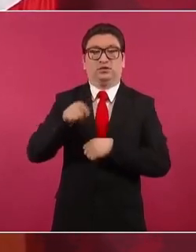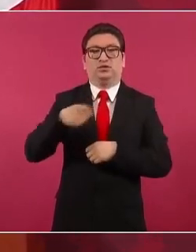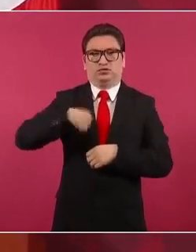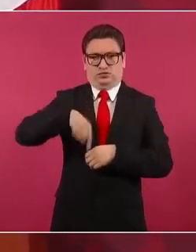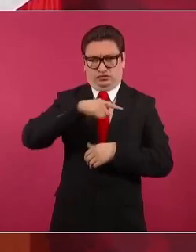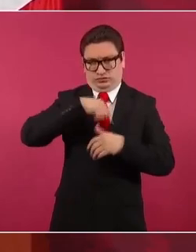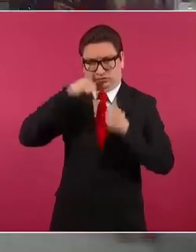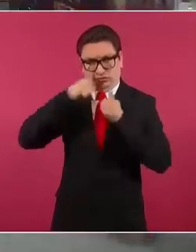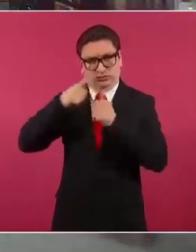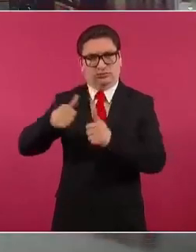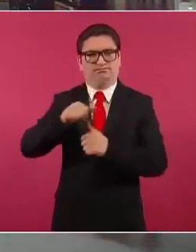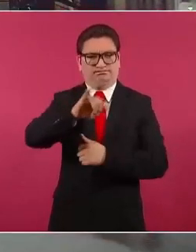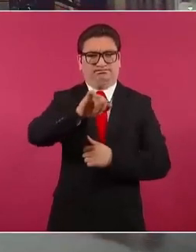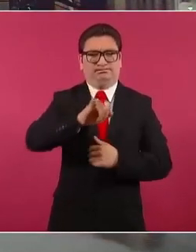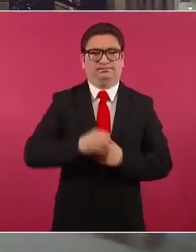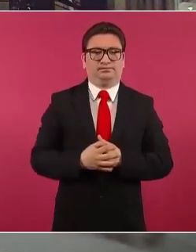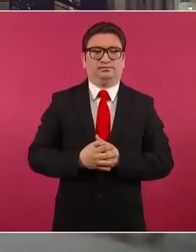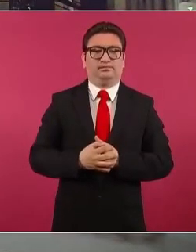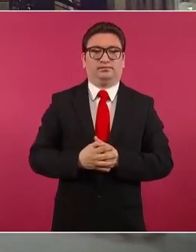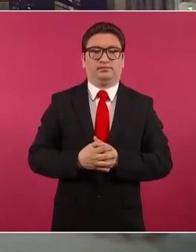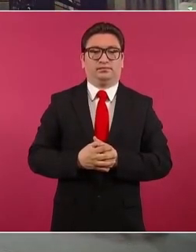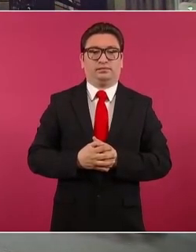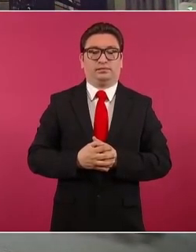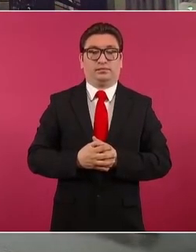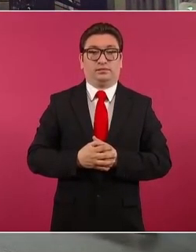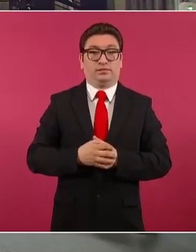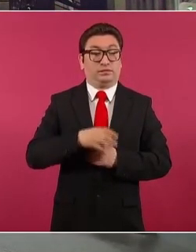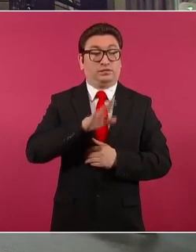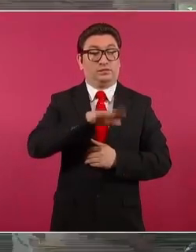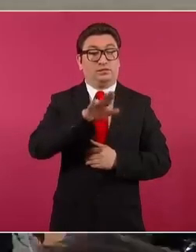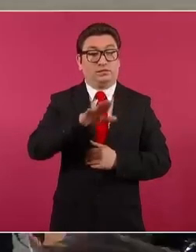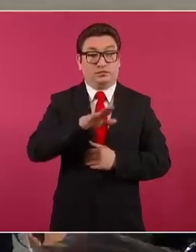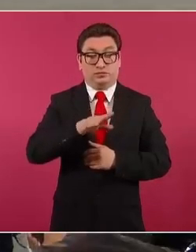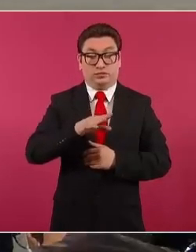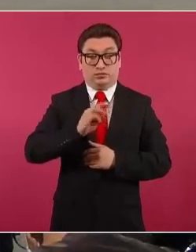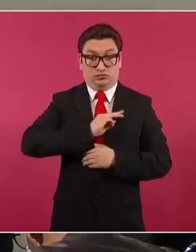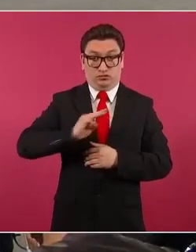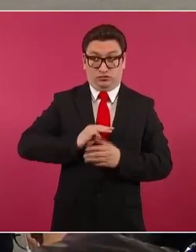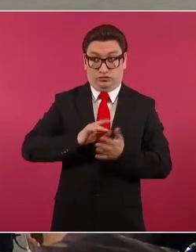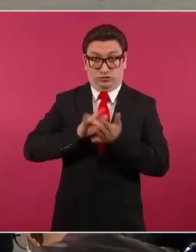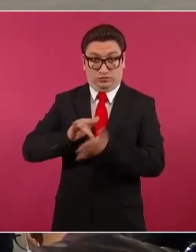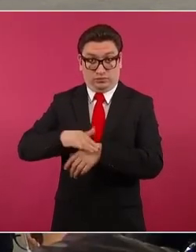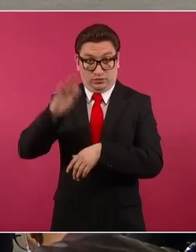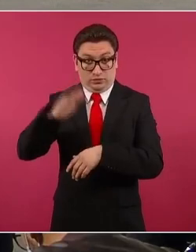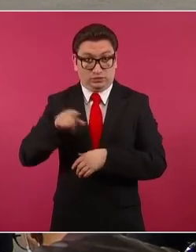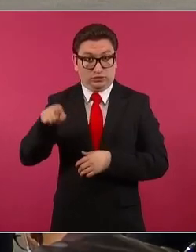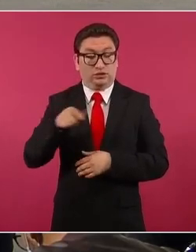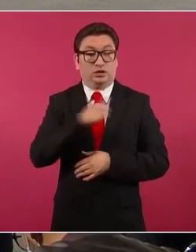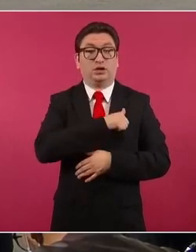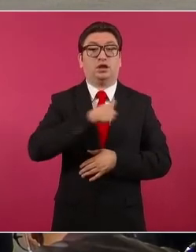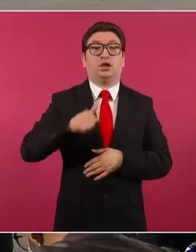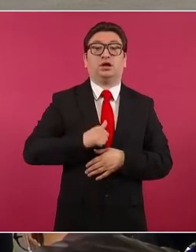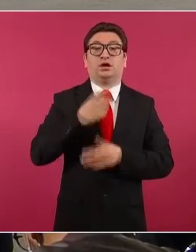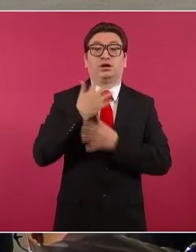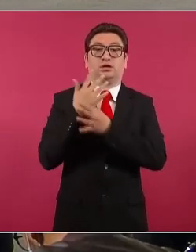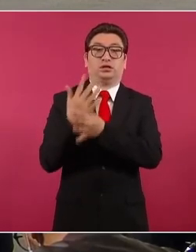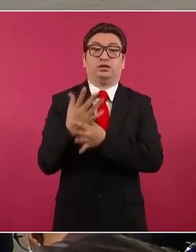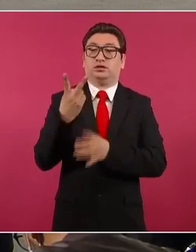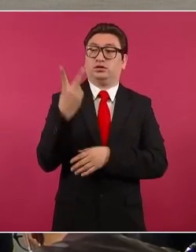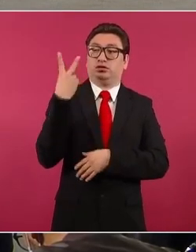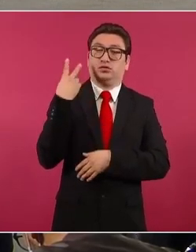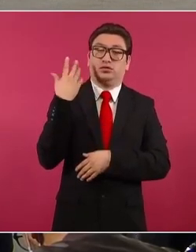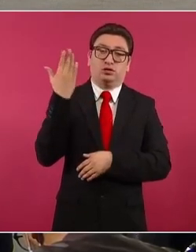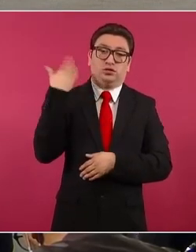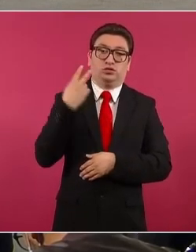atendiendo este asunto. ¿Se va a aumentar esta ayuda, presidente? Porque el alcalde relataba que desde hace dos semanas él